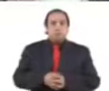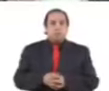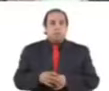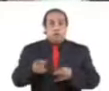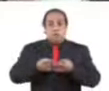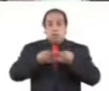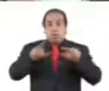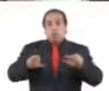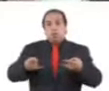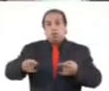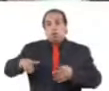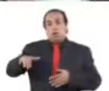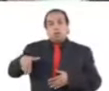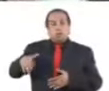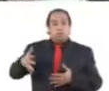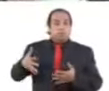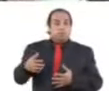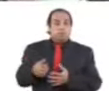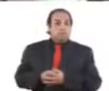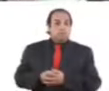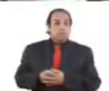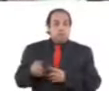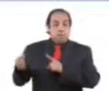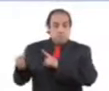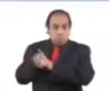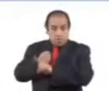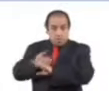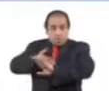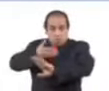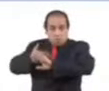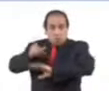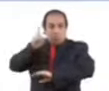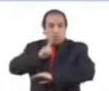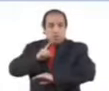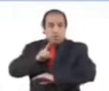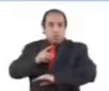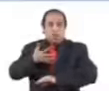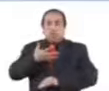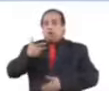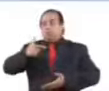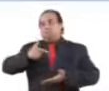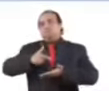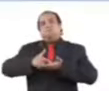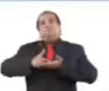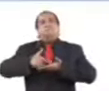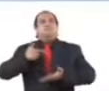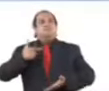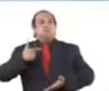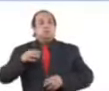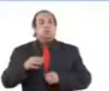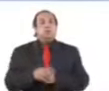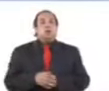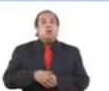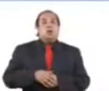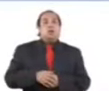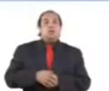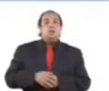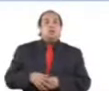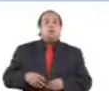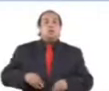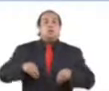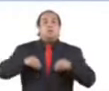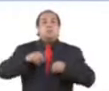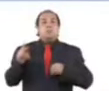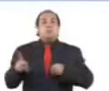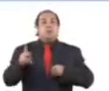En la historia reciente, la violencia contra la mujer ha sido tan agraviante para la vida pública en nuestro